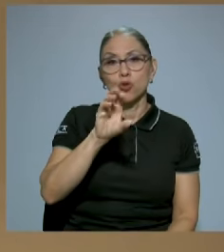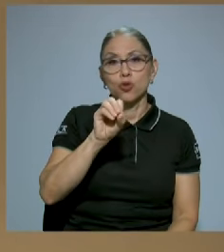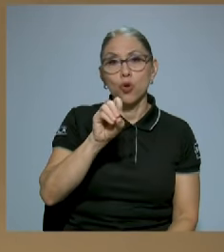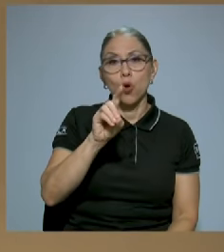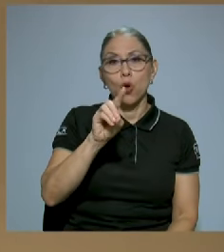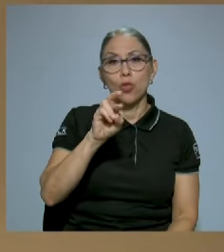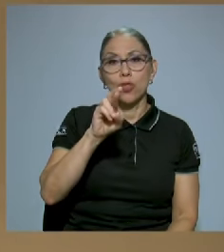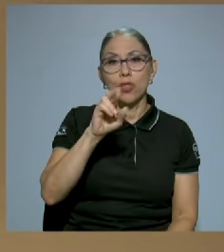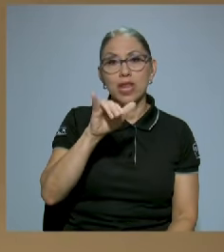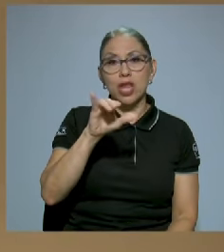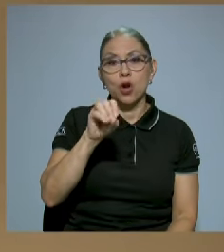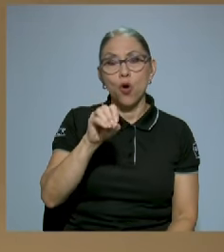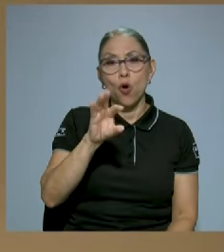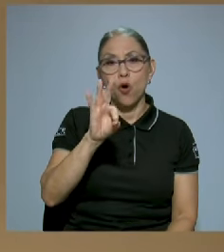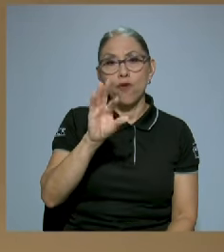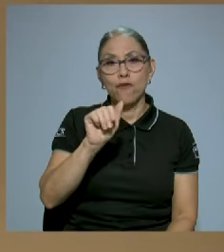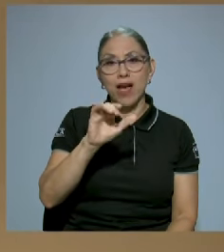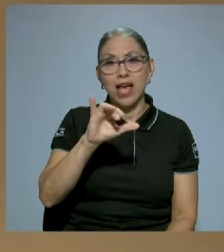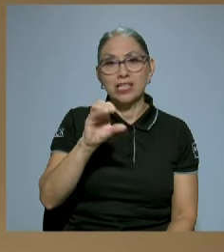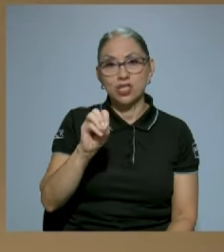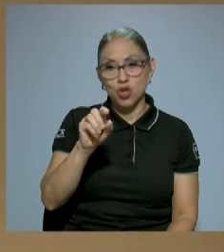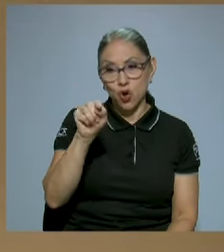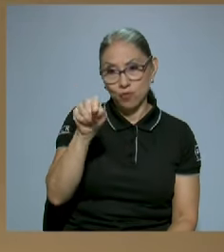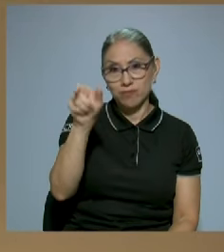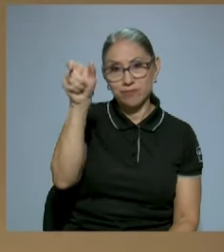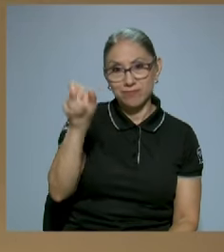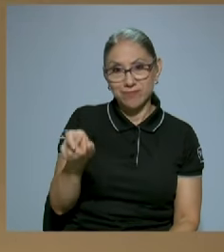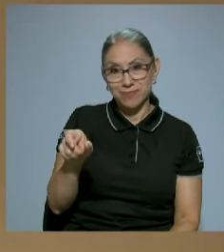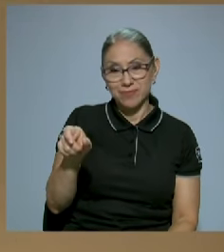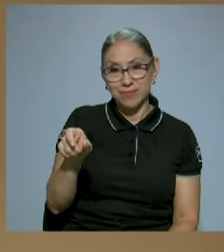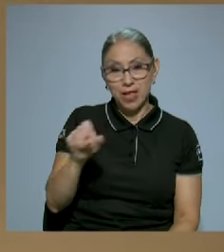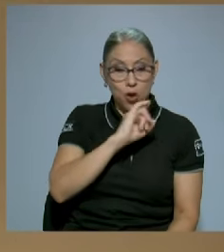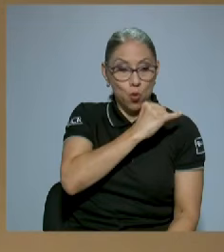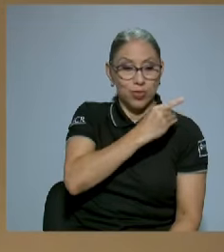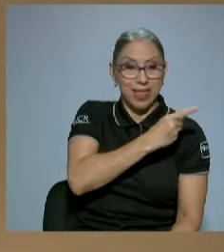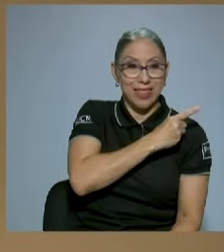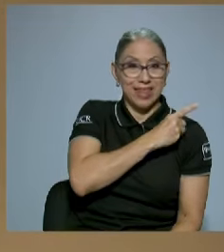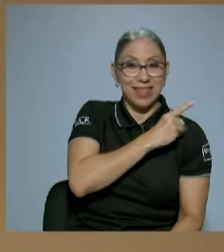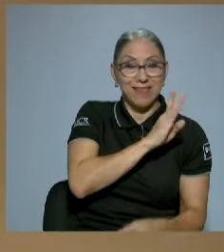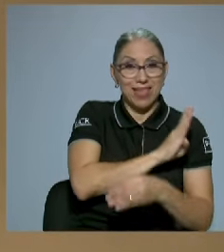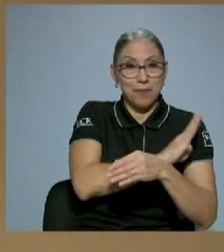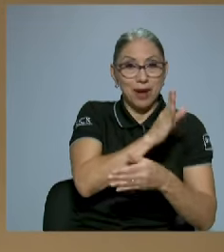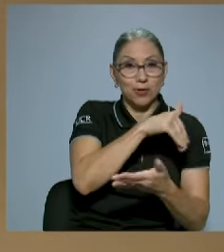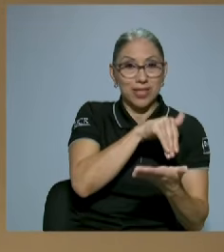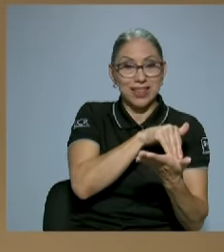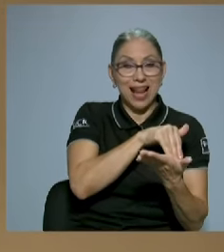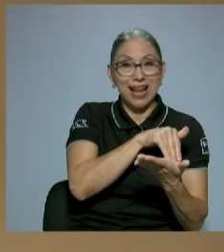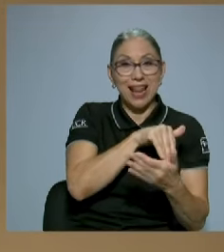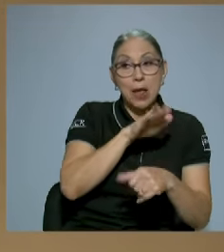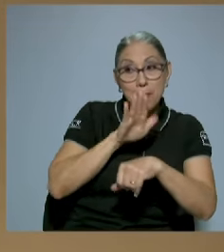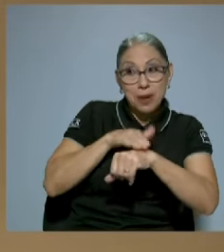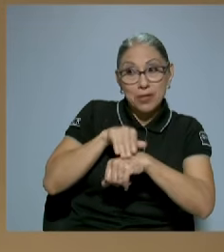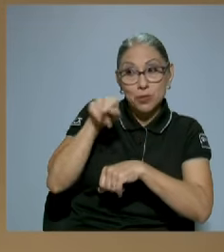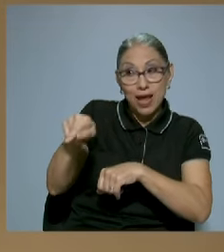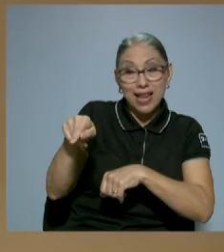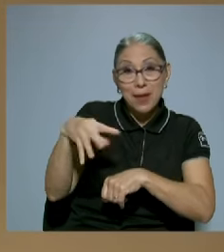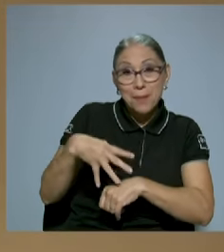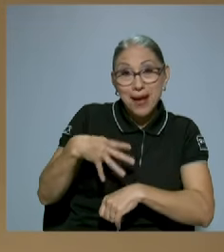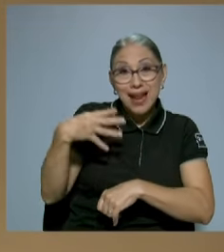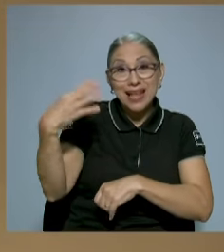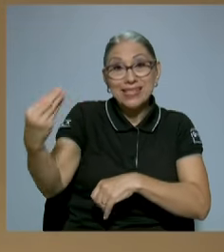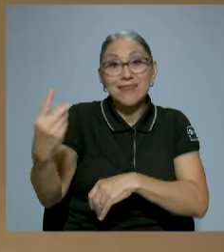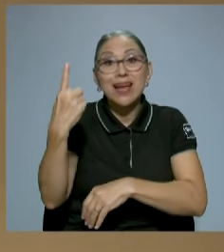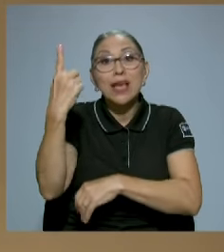le da permiso a la Junta Directiva del Banco Central para que se vaya un año o más a trabajar en el Fondo